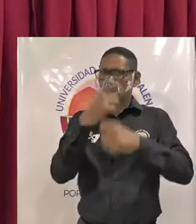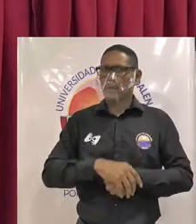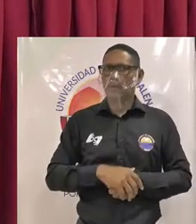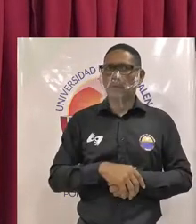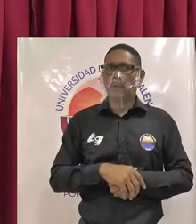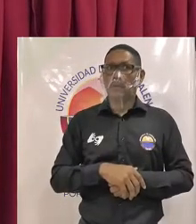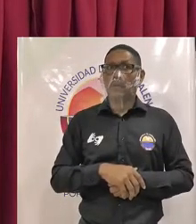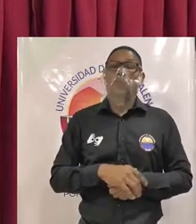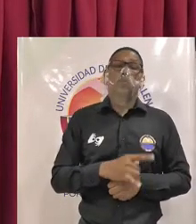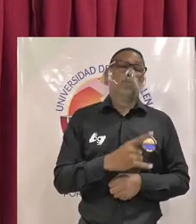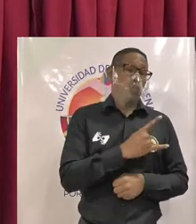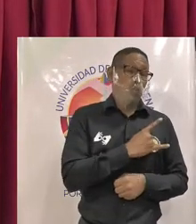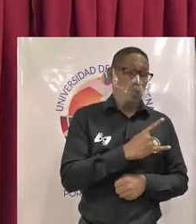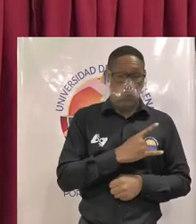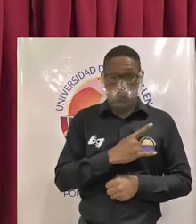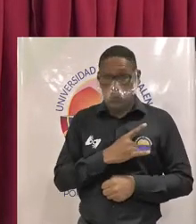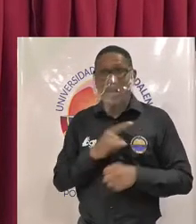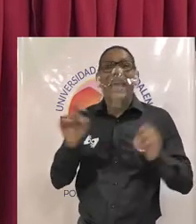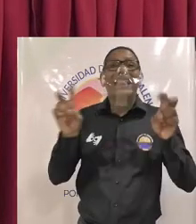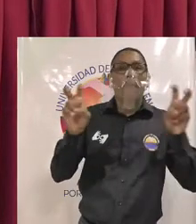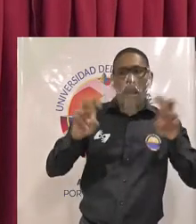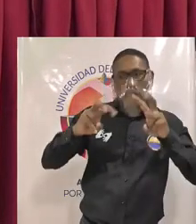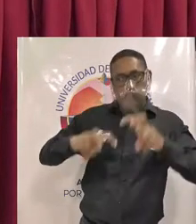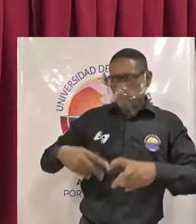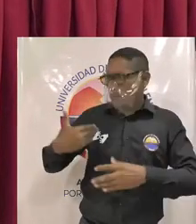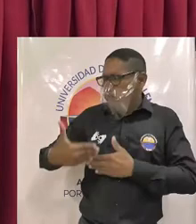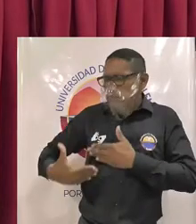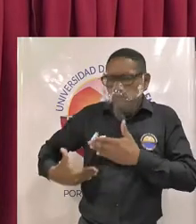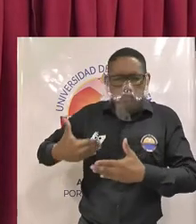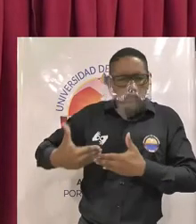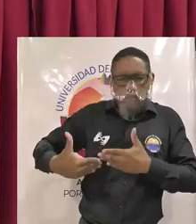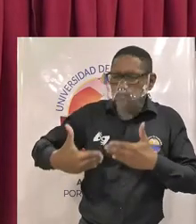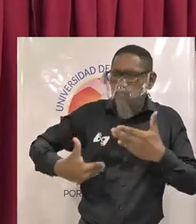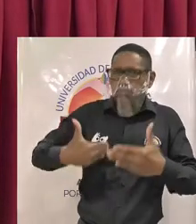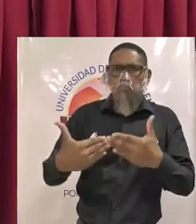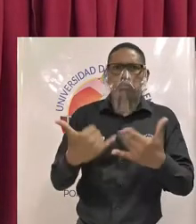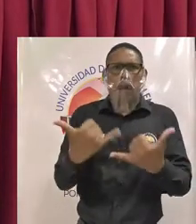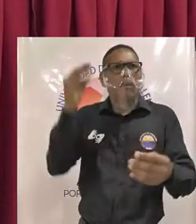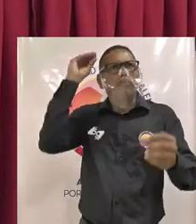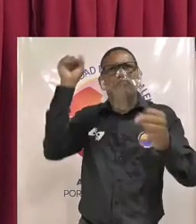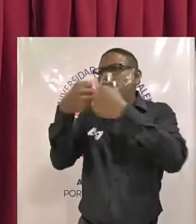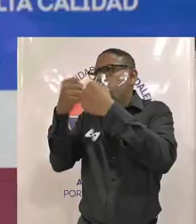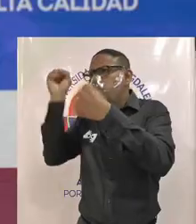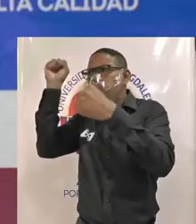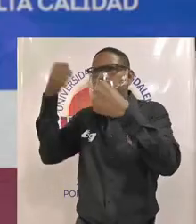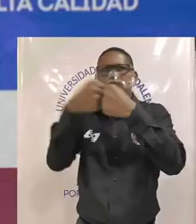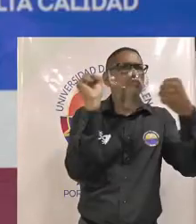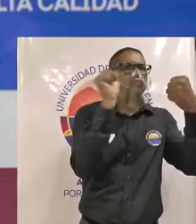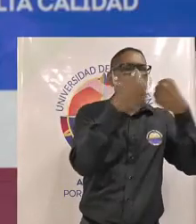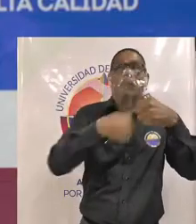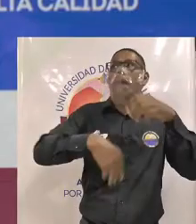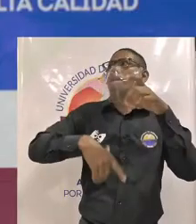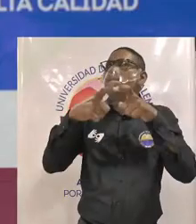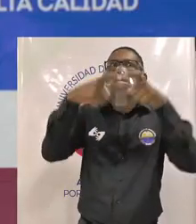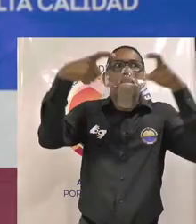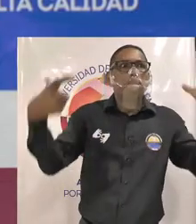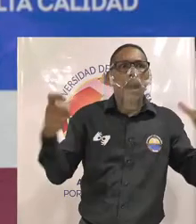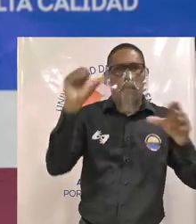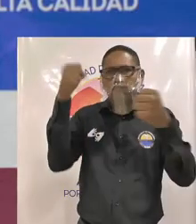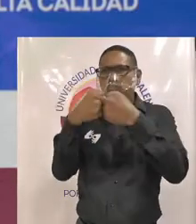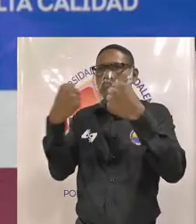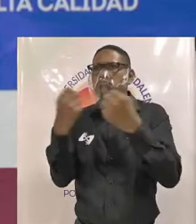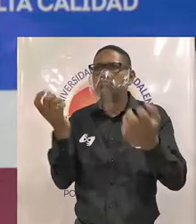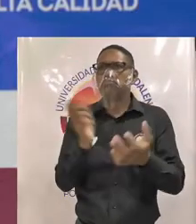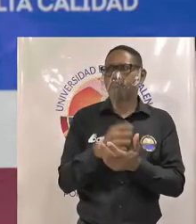definitivamente ha avanzado muchísimo en este campo tenemos ahora convenios grandes proyectos por